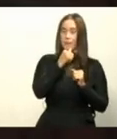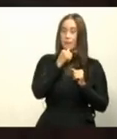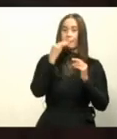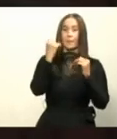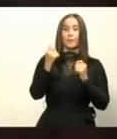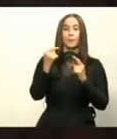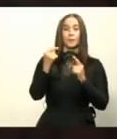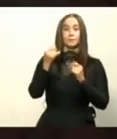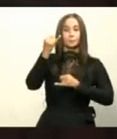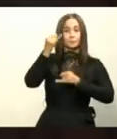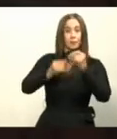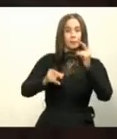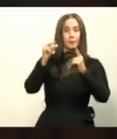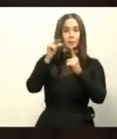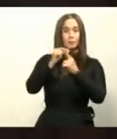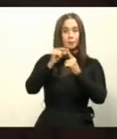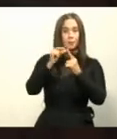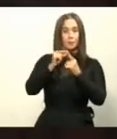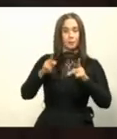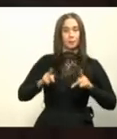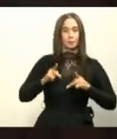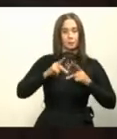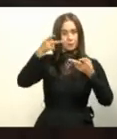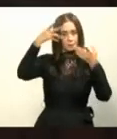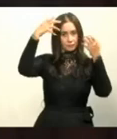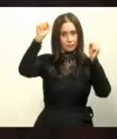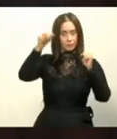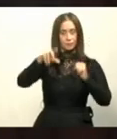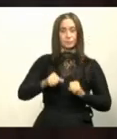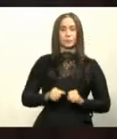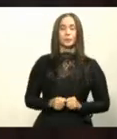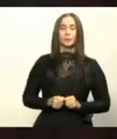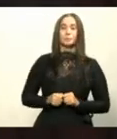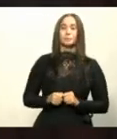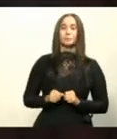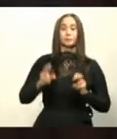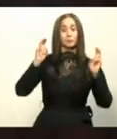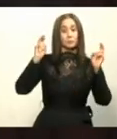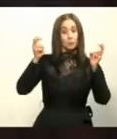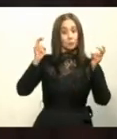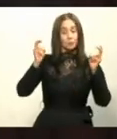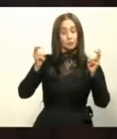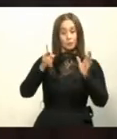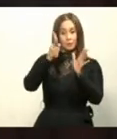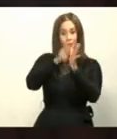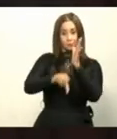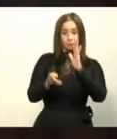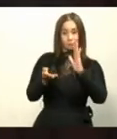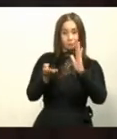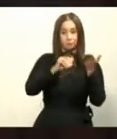mi palabra, quiero que la vice abunde sobre ese tema. Sobre el tema de los feminicidios.